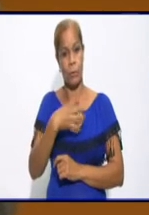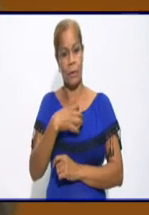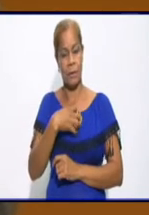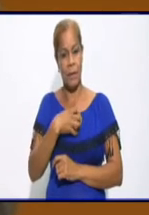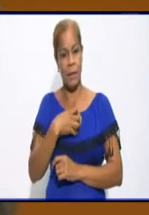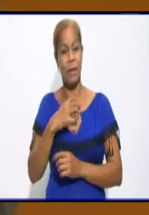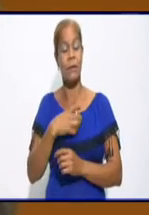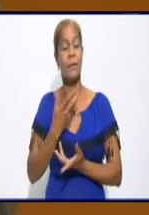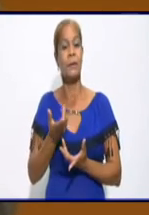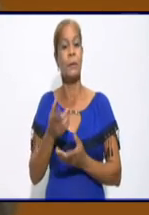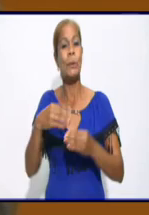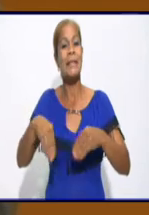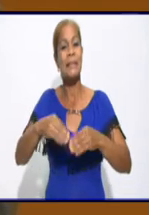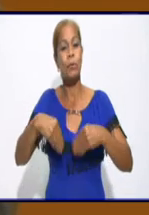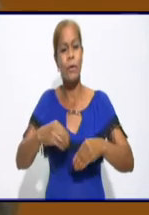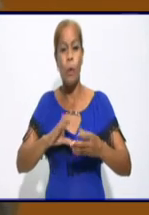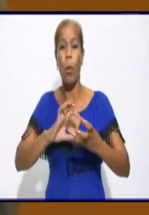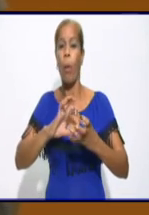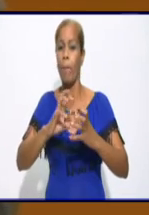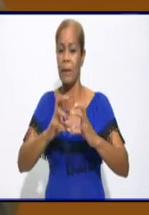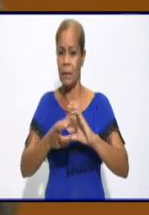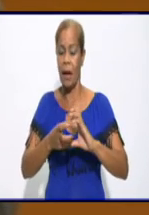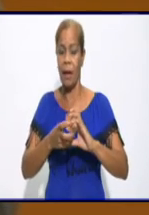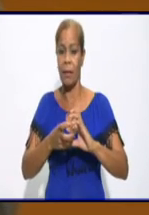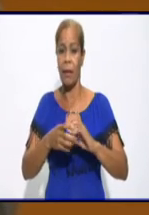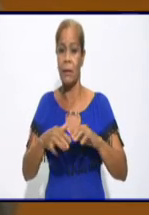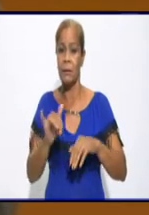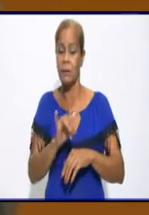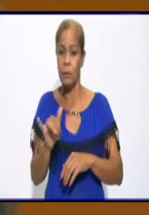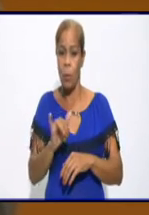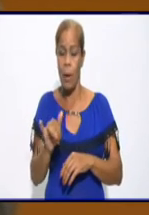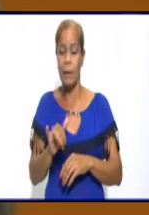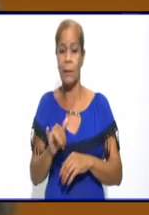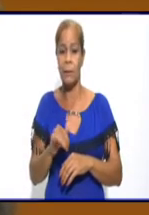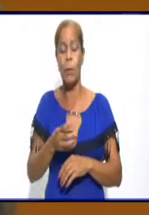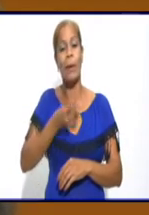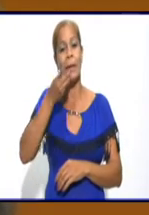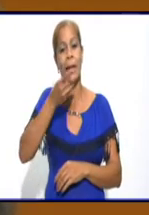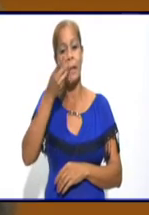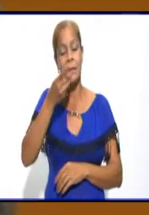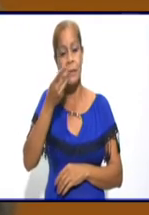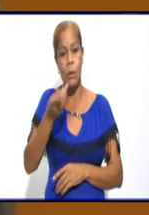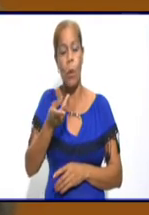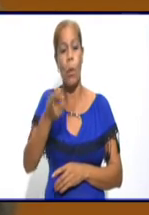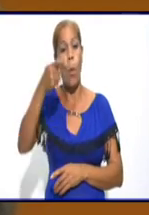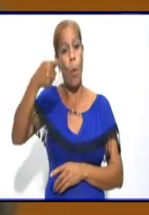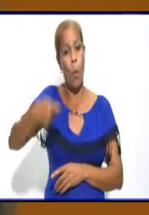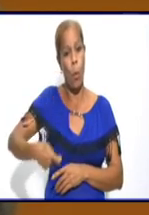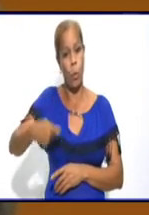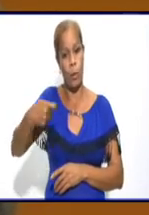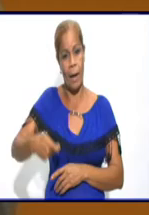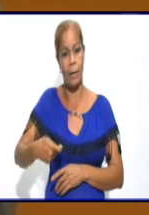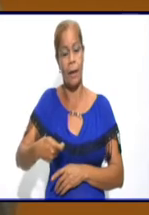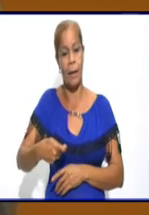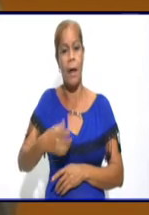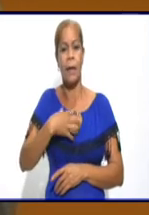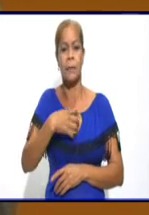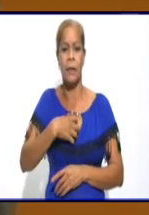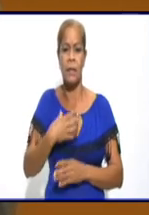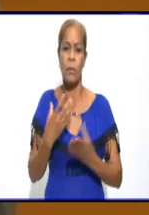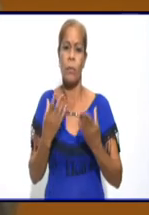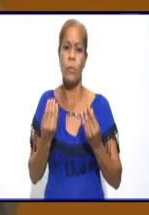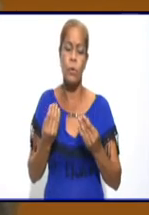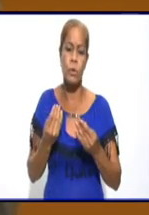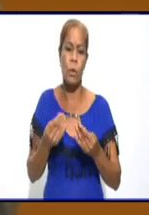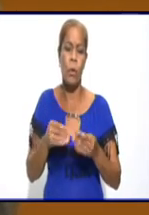complicada en cuanto a la pandemia y por lo tanto en cuanto a la presentación de la declaración jurada, municipios que han tenido mucha contracción de movilidad, digamos,